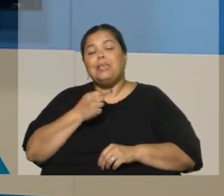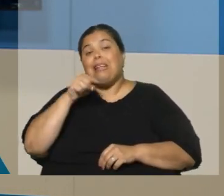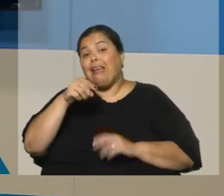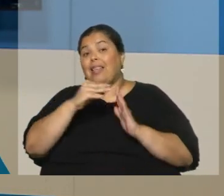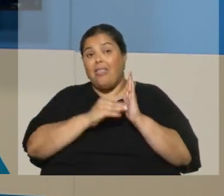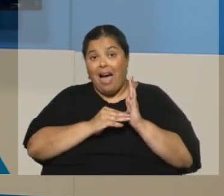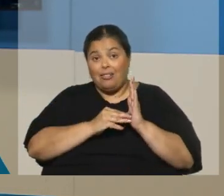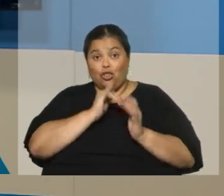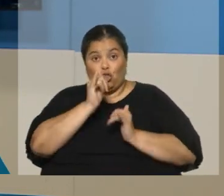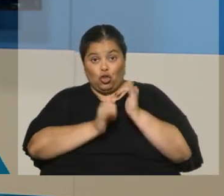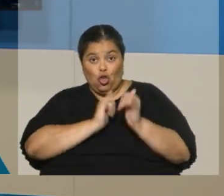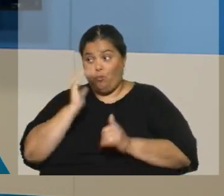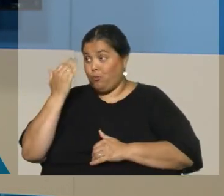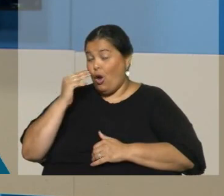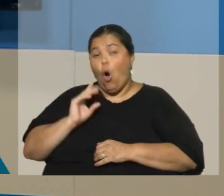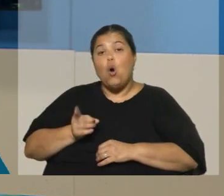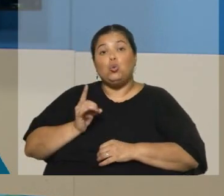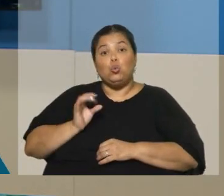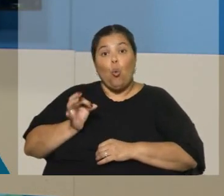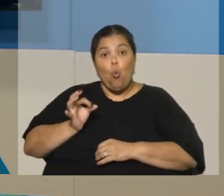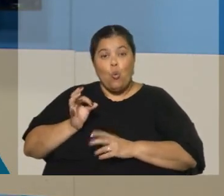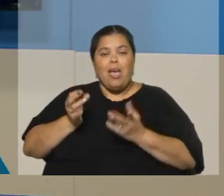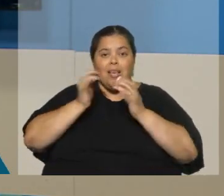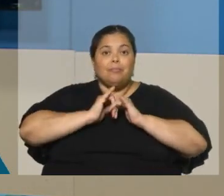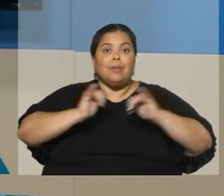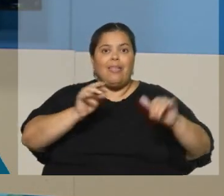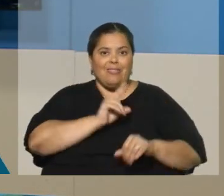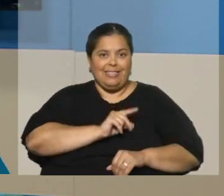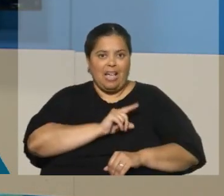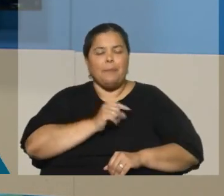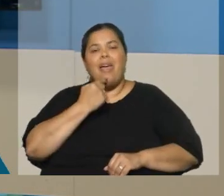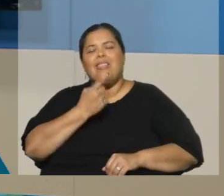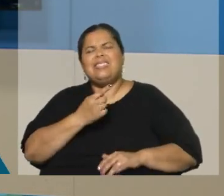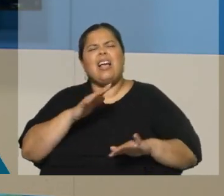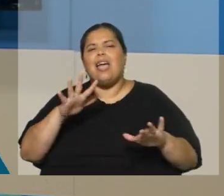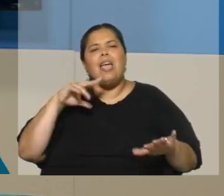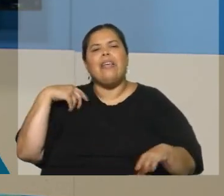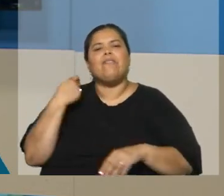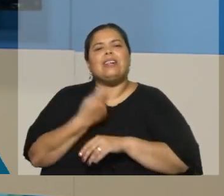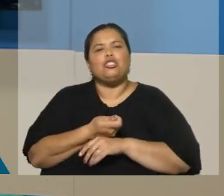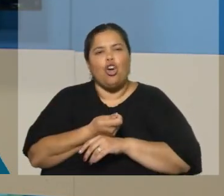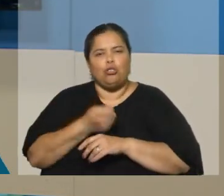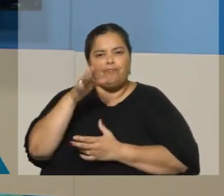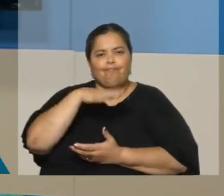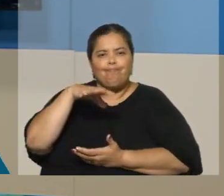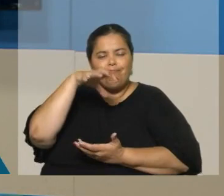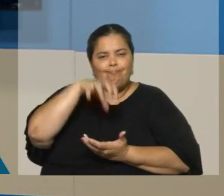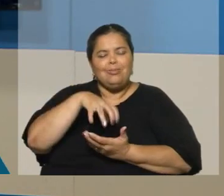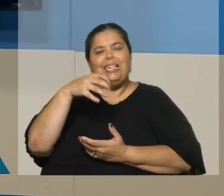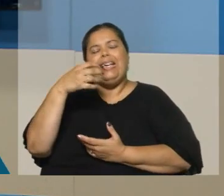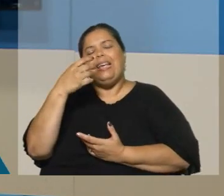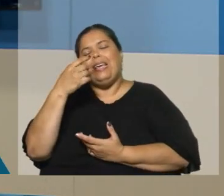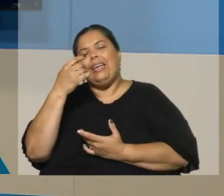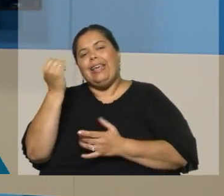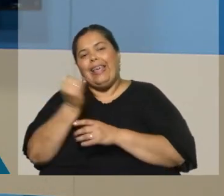cerraron a octubre, que lo divulgaron en diciembre y que apunta a qué va a pasar con las inversiones del sector industrial. Bueno, en